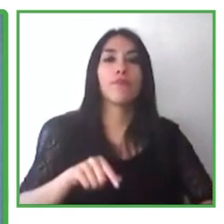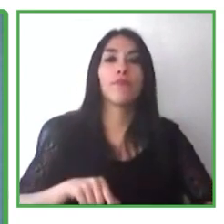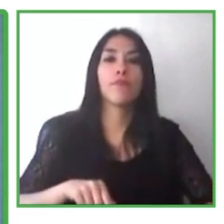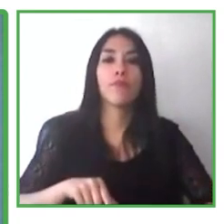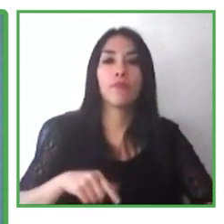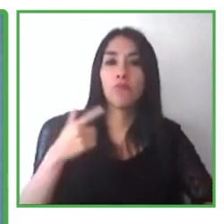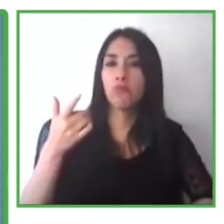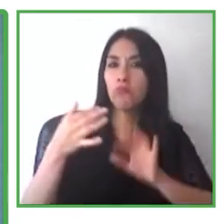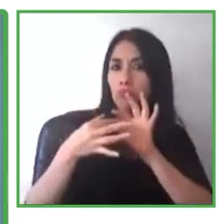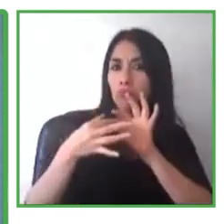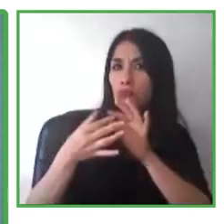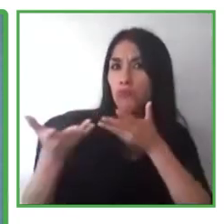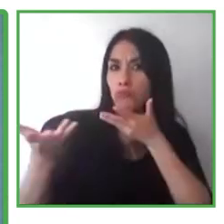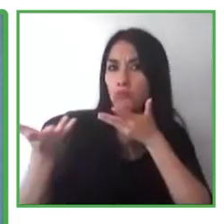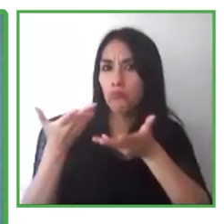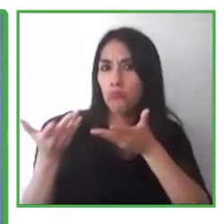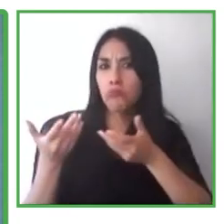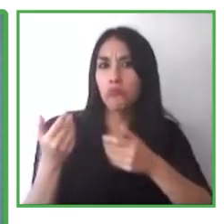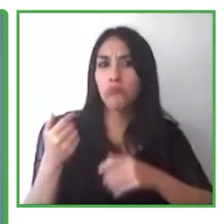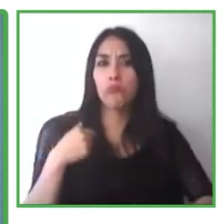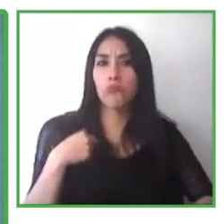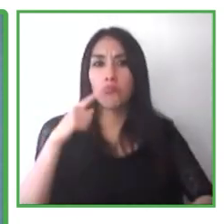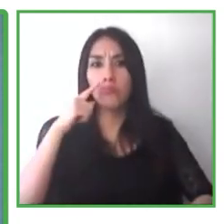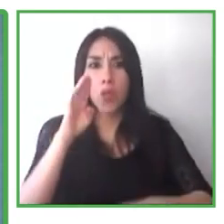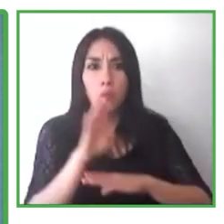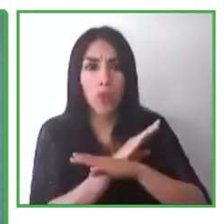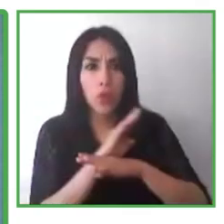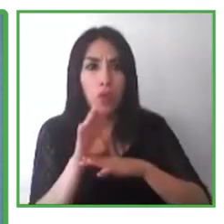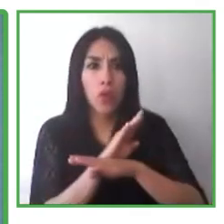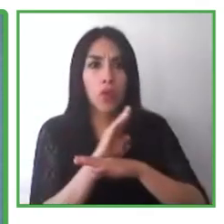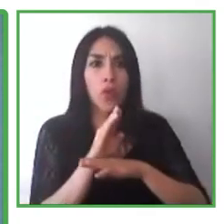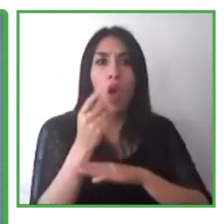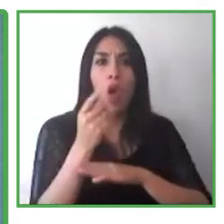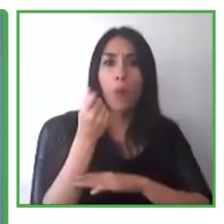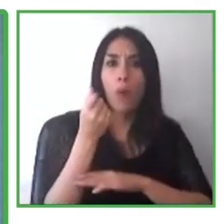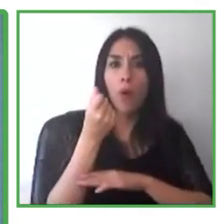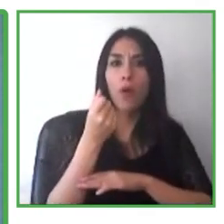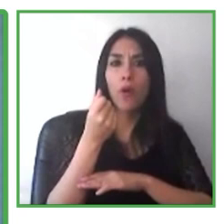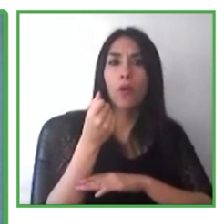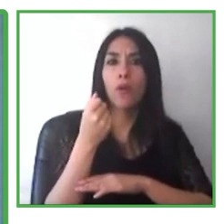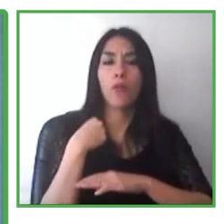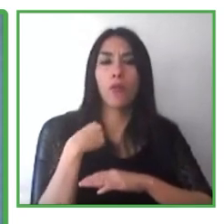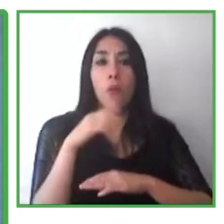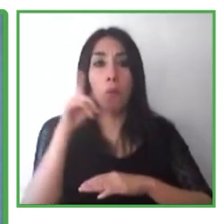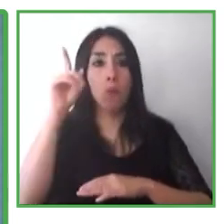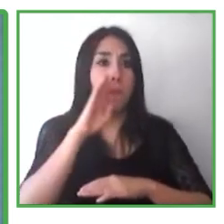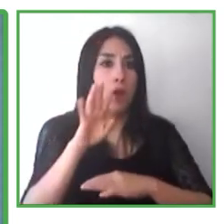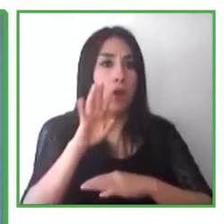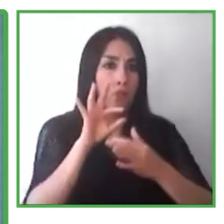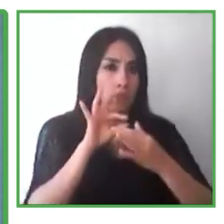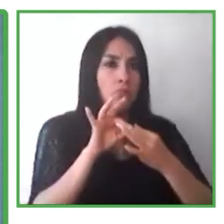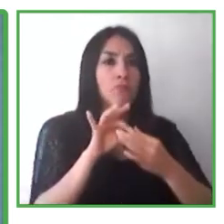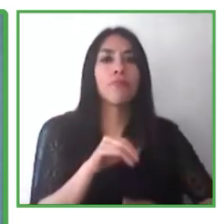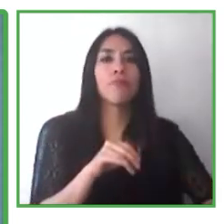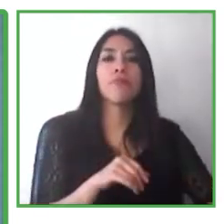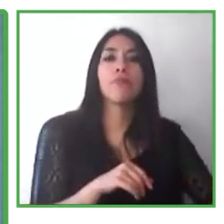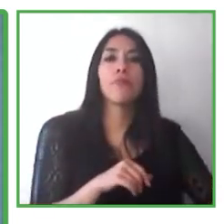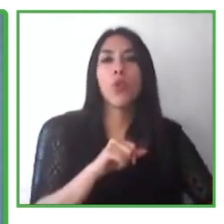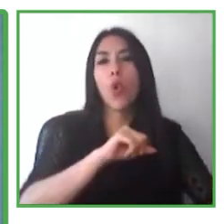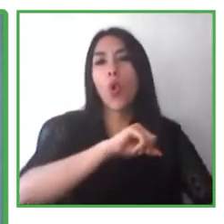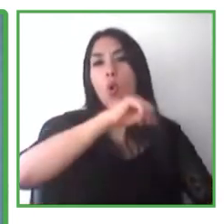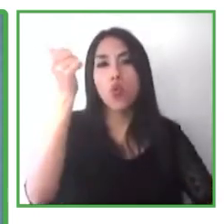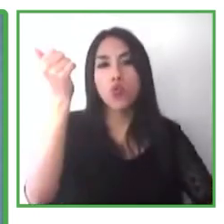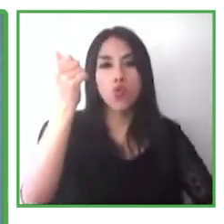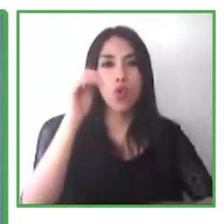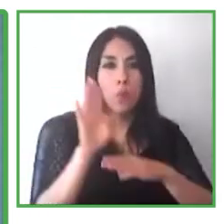negocios y los distintos servicios. También tenemos una alianza con Gifres, que es una empresa de seguridad